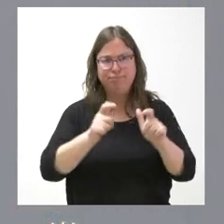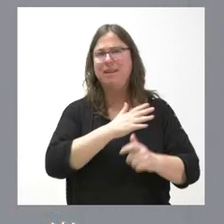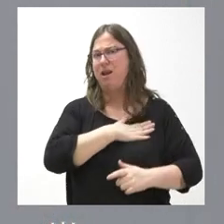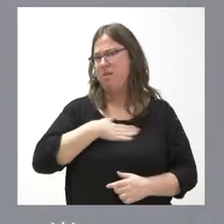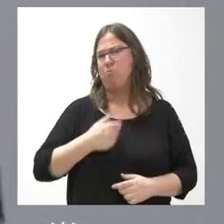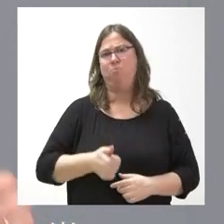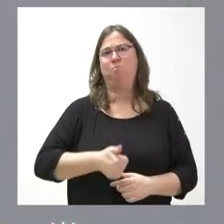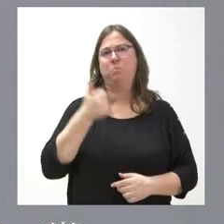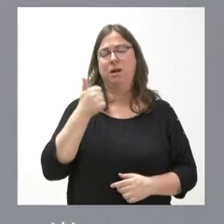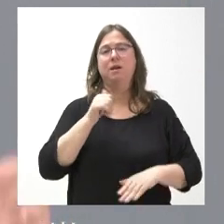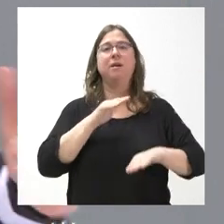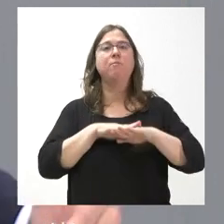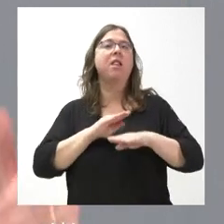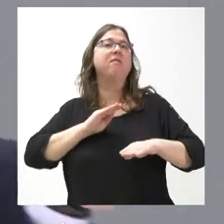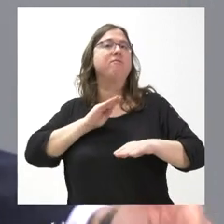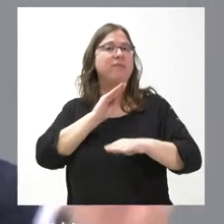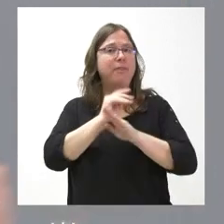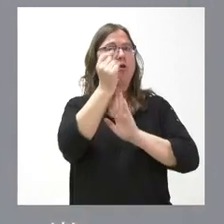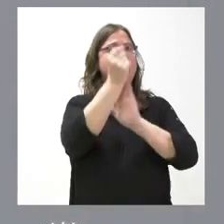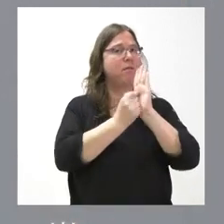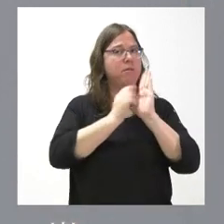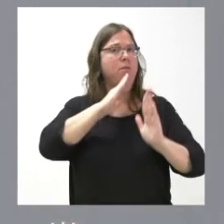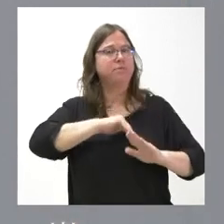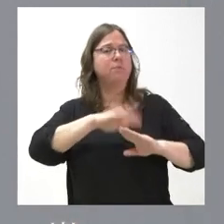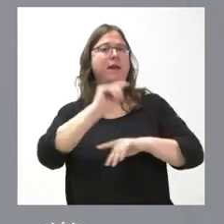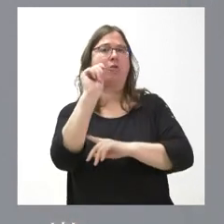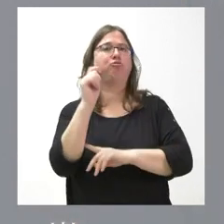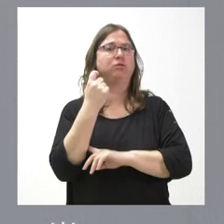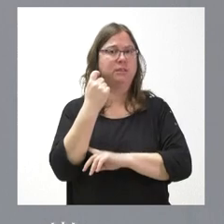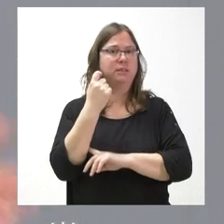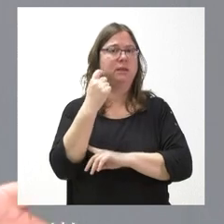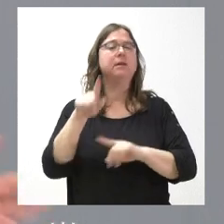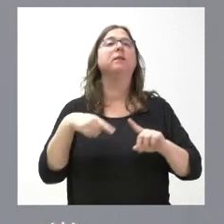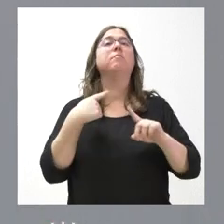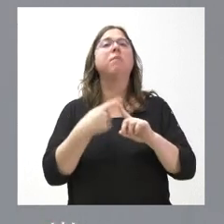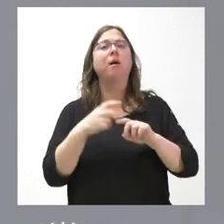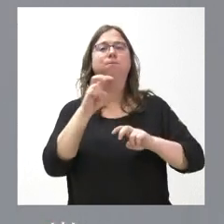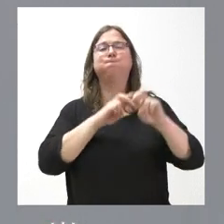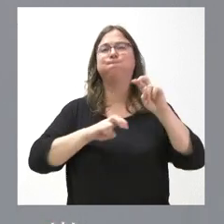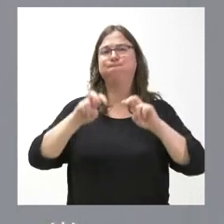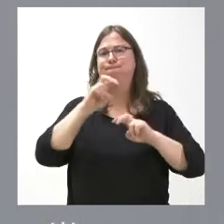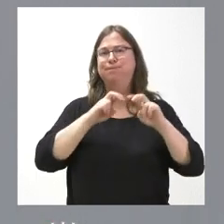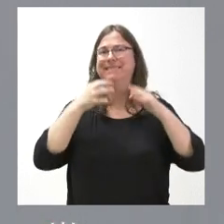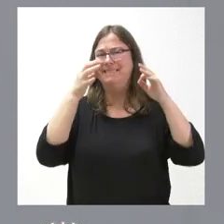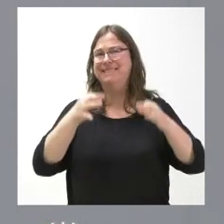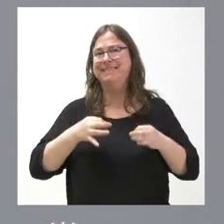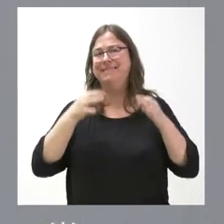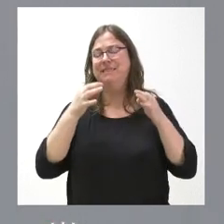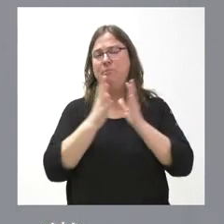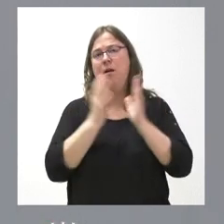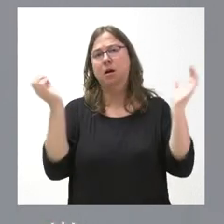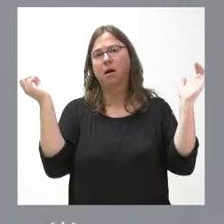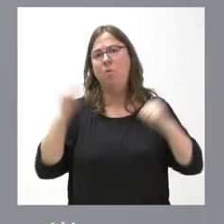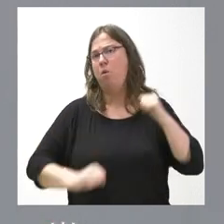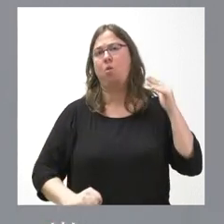que garanticemos la financiación de las medidas adecuadas para conseguir este objetivo y que lo busquemos siempre desde el máximo nivel de consenso